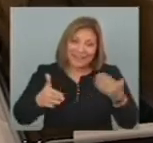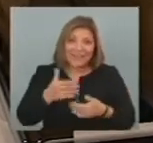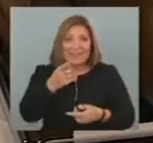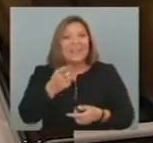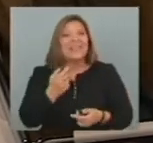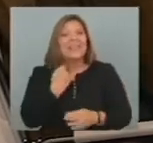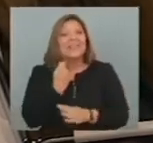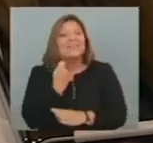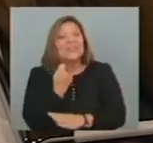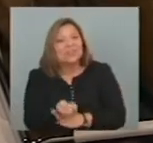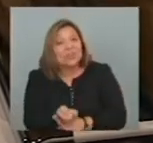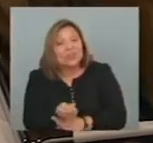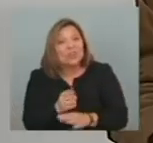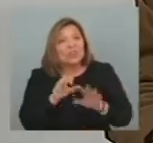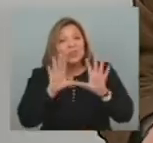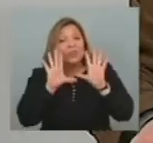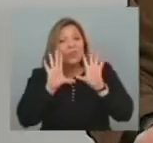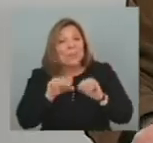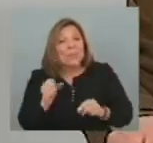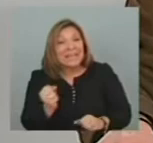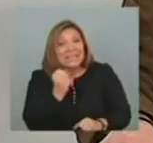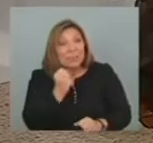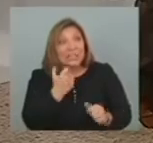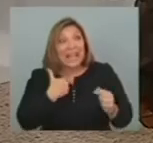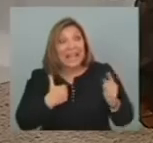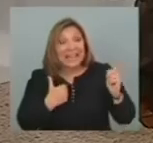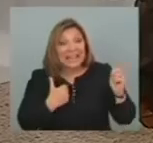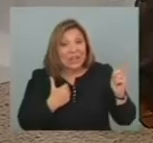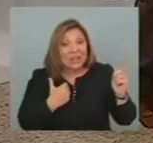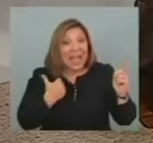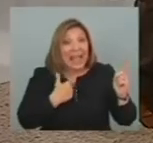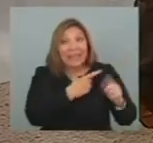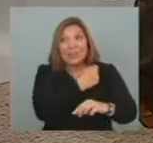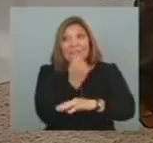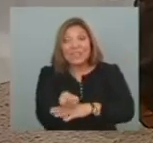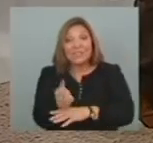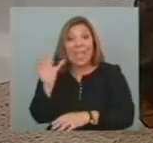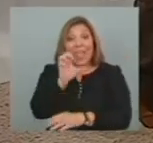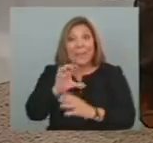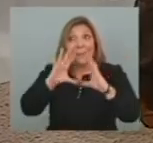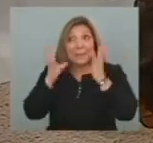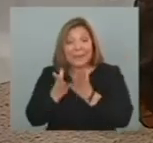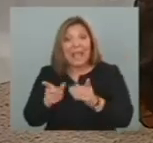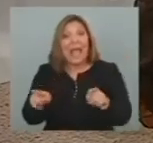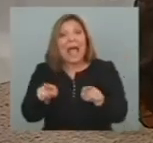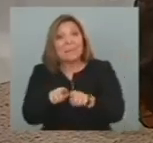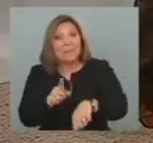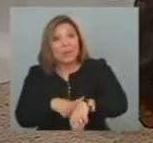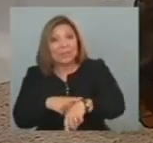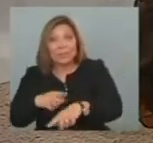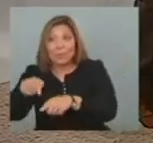casa En particular La inversión De argentinos En el Uruguay Y a la vez La